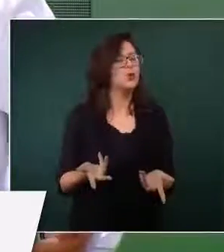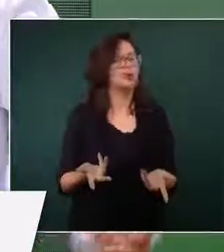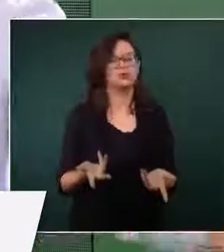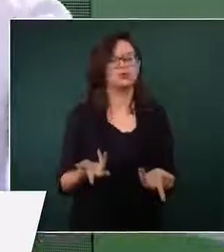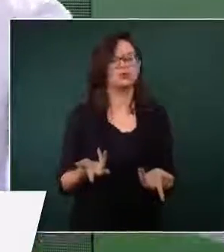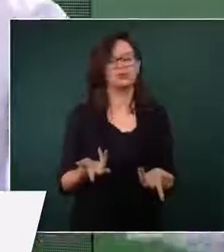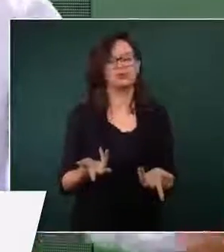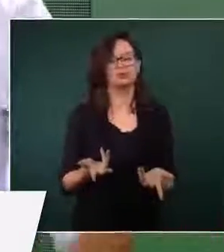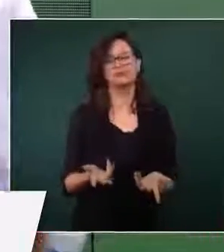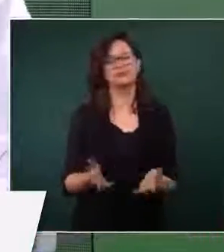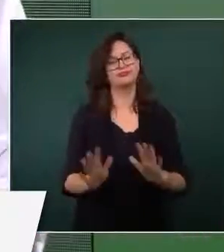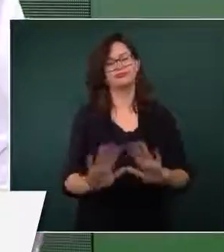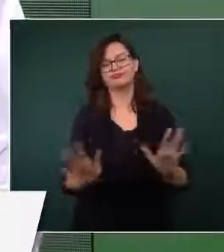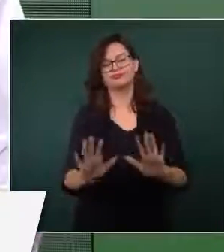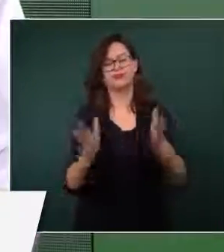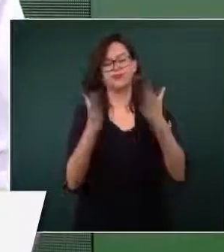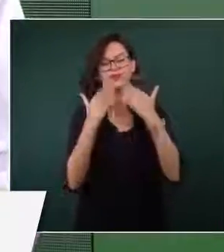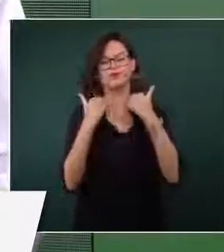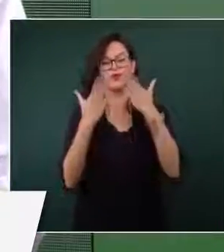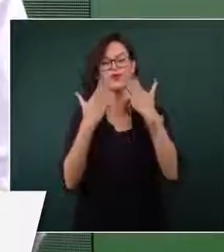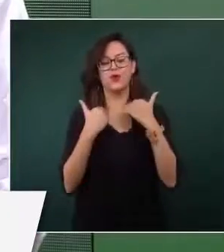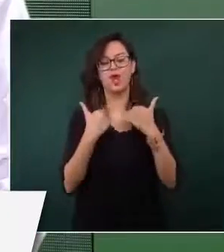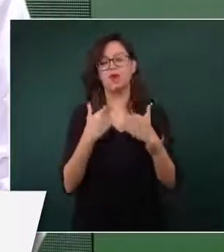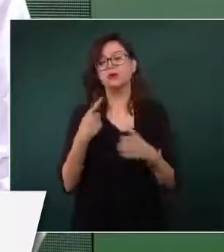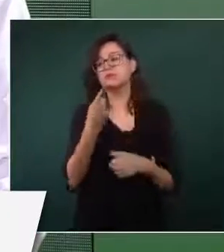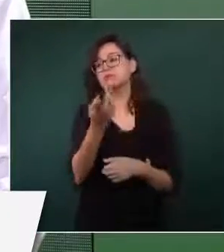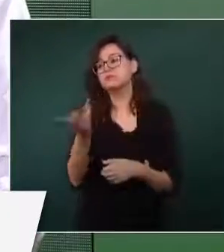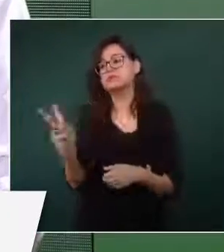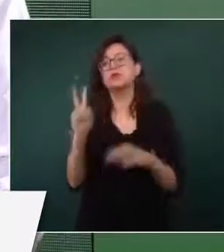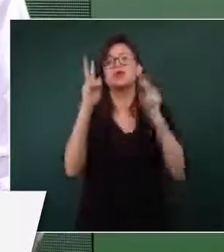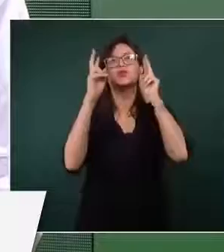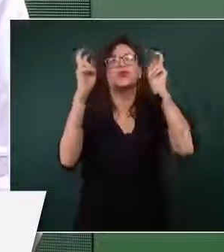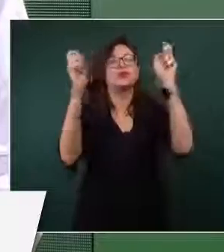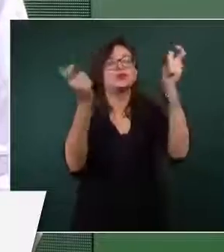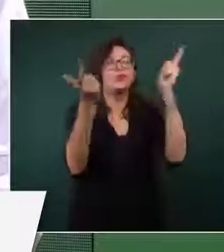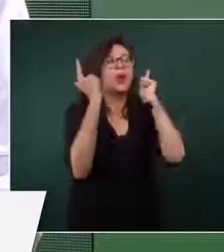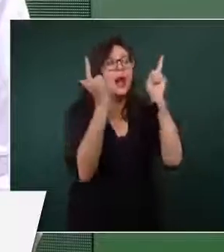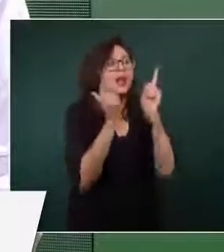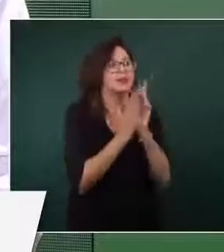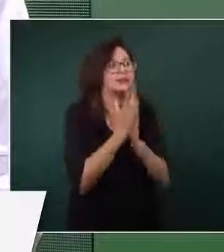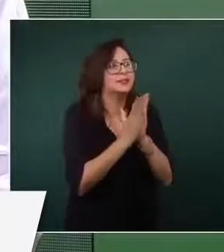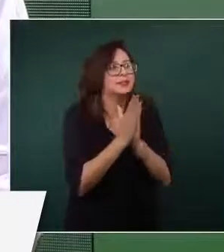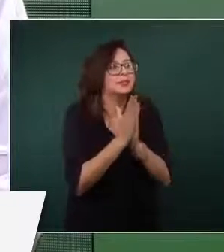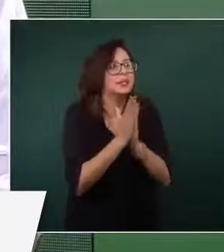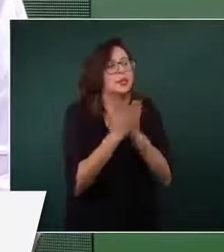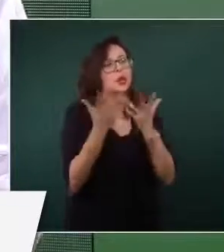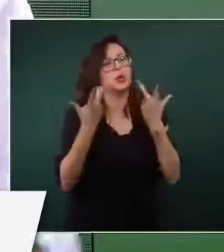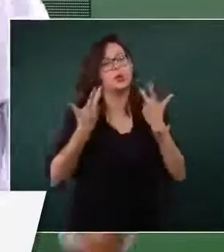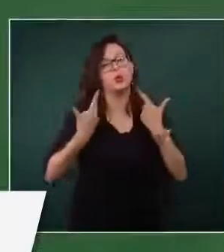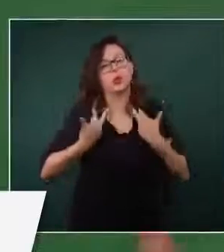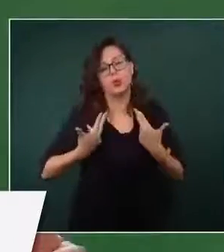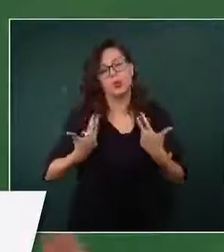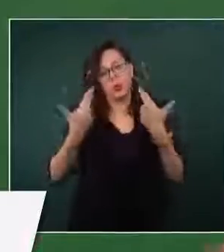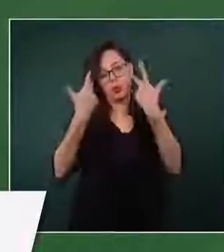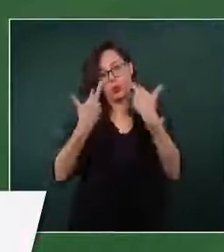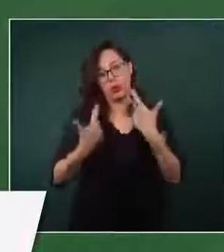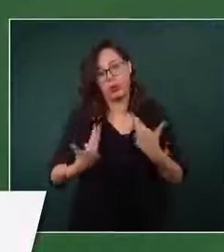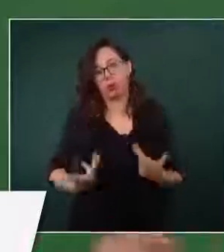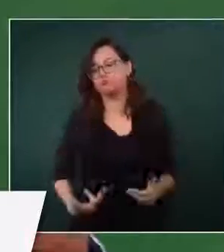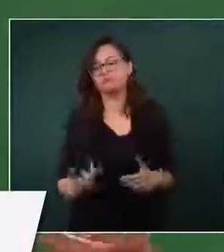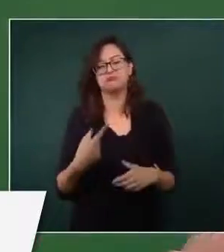no va a ser así, va a haber desencanto para los que estén esperando que haya